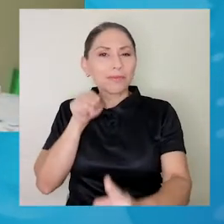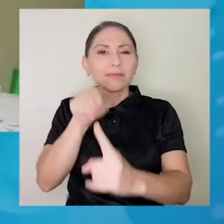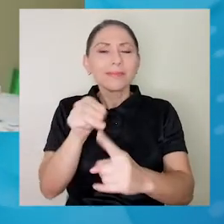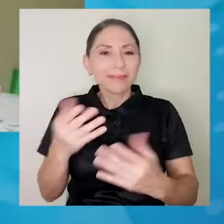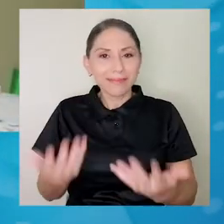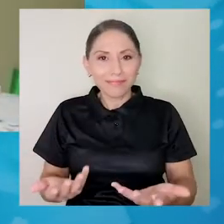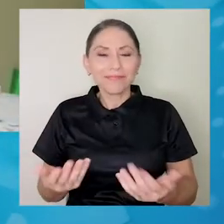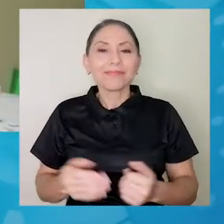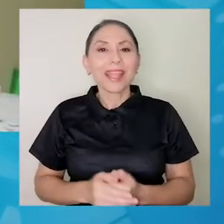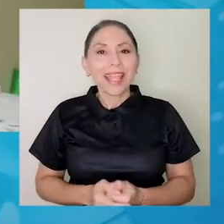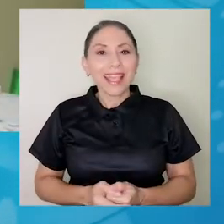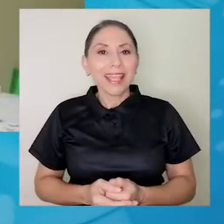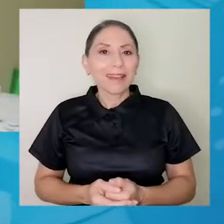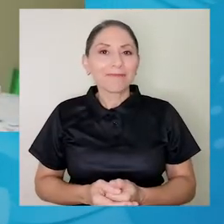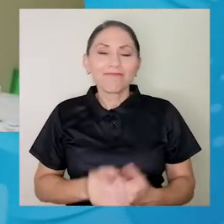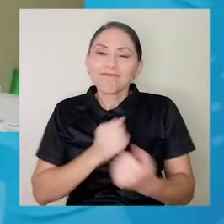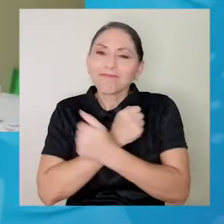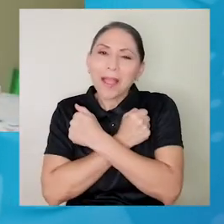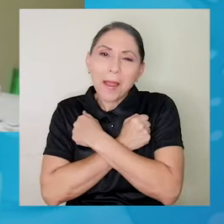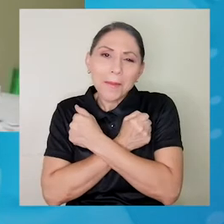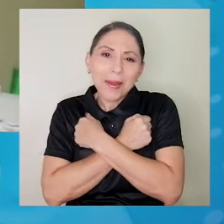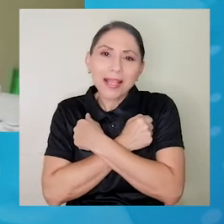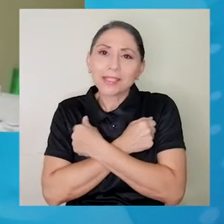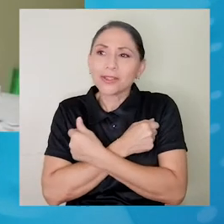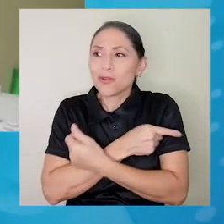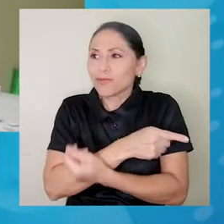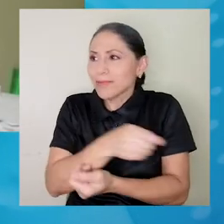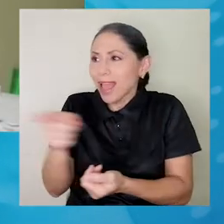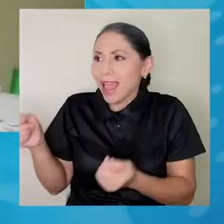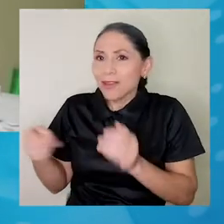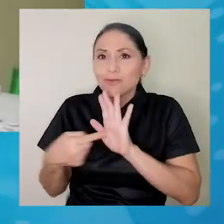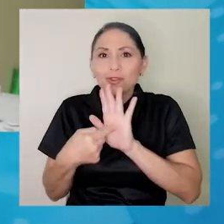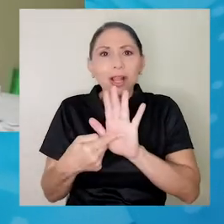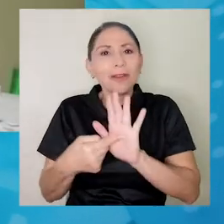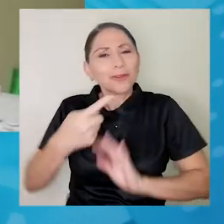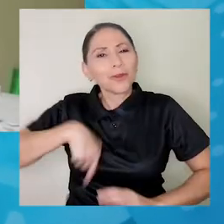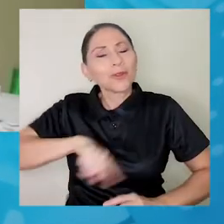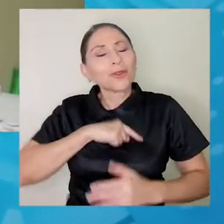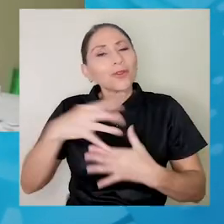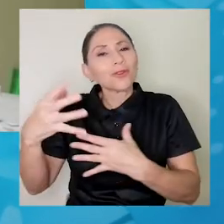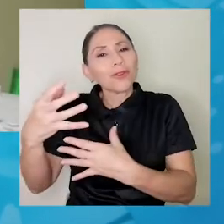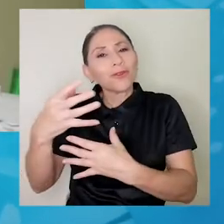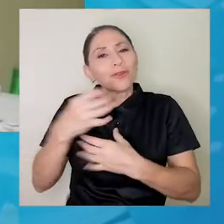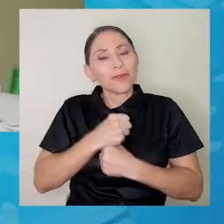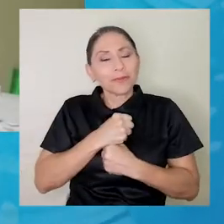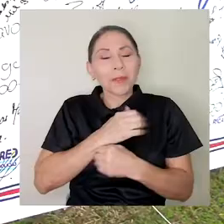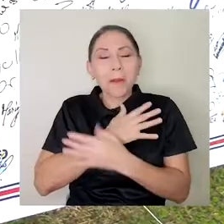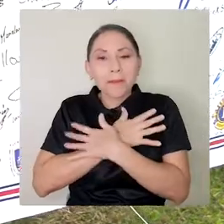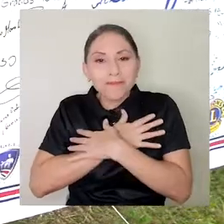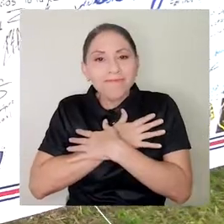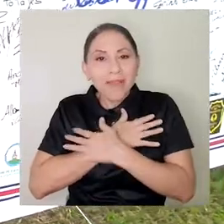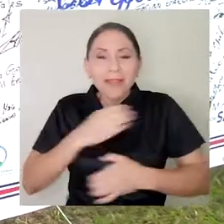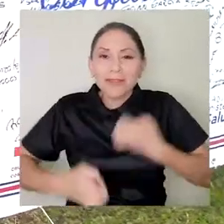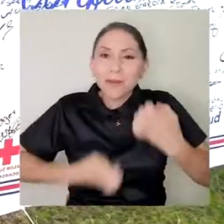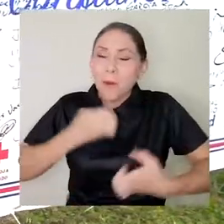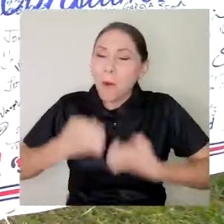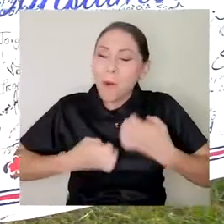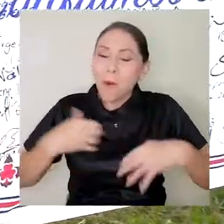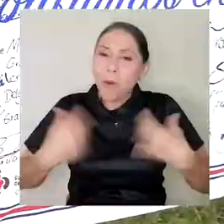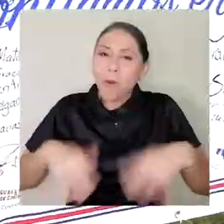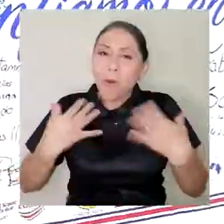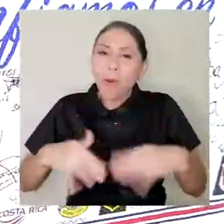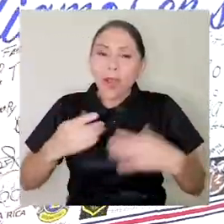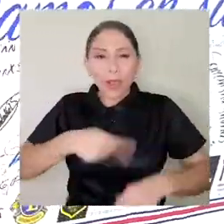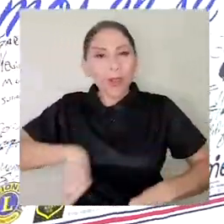que el aprecio y el cariño fue muy bien recibido y nos emocionó mucho y nos lleva